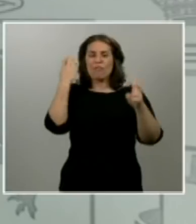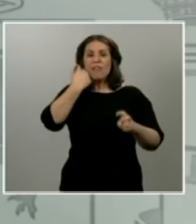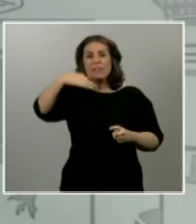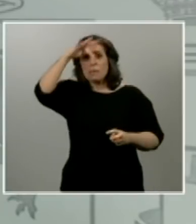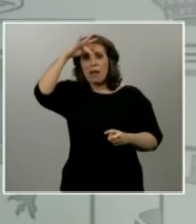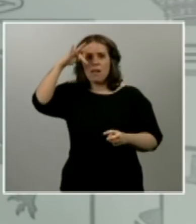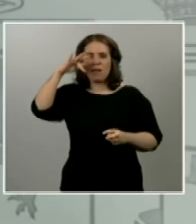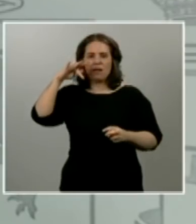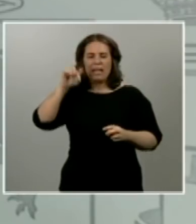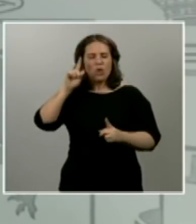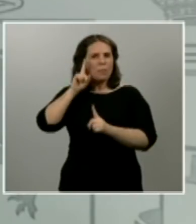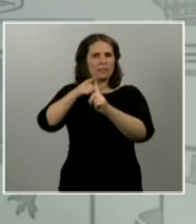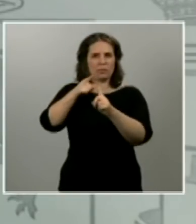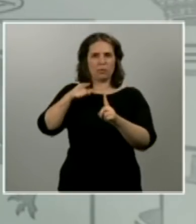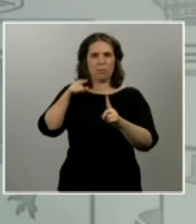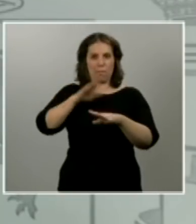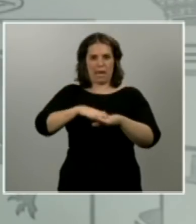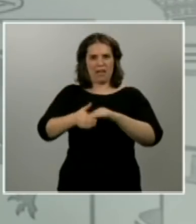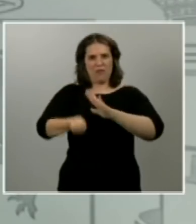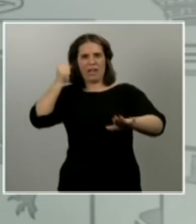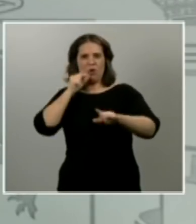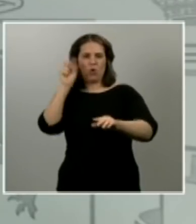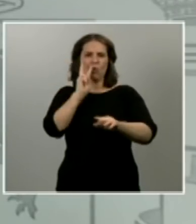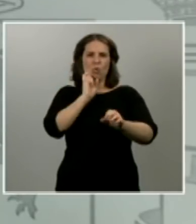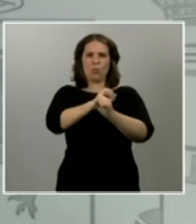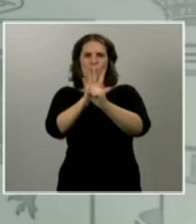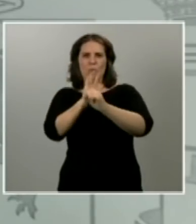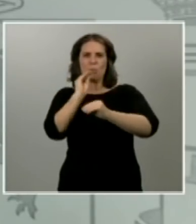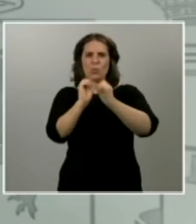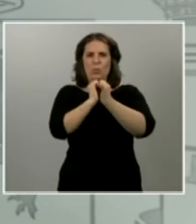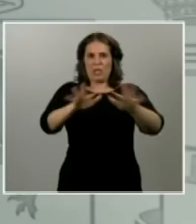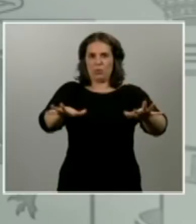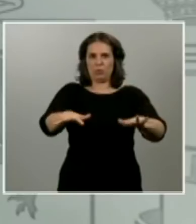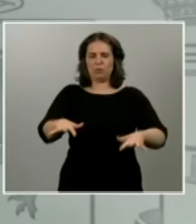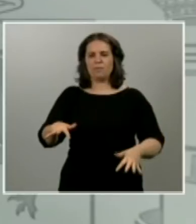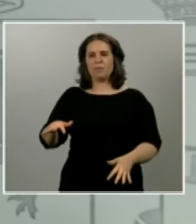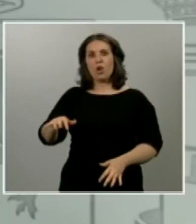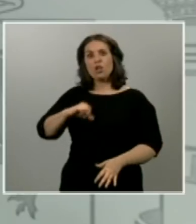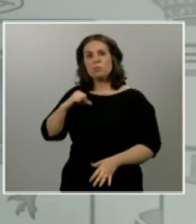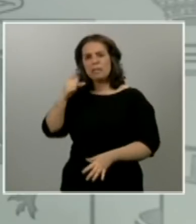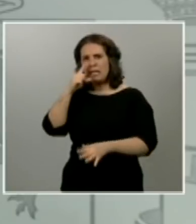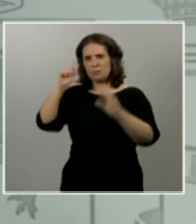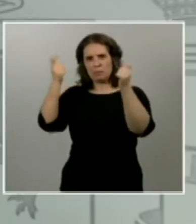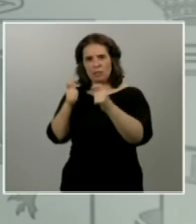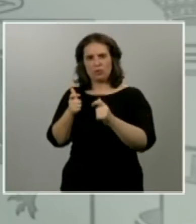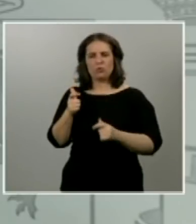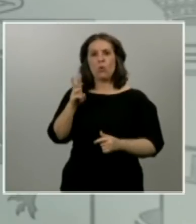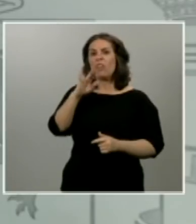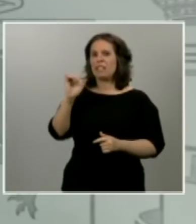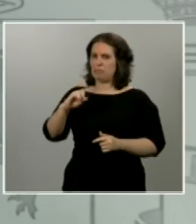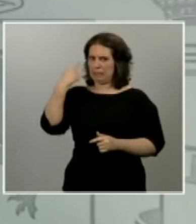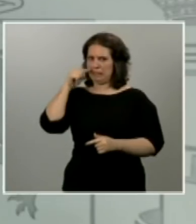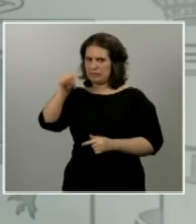la propagación del virus, contener la avalancha en los hospitales, sobre todo en las UCIs, curar enfermos y salvar vidas.